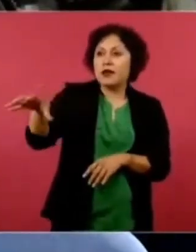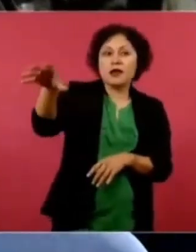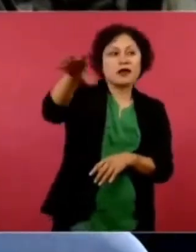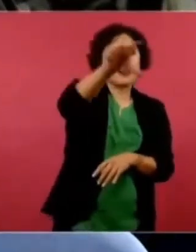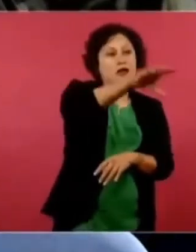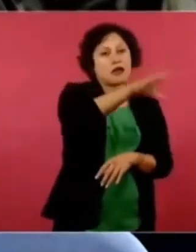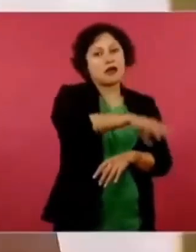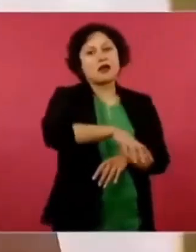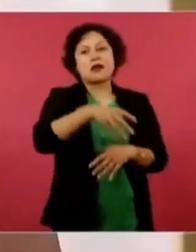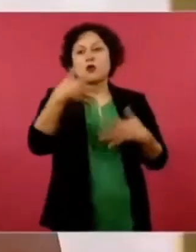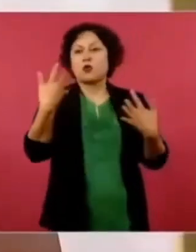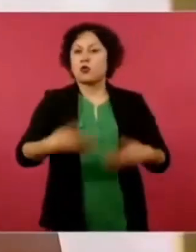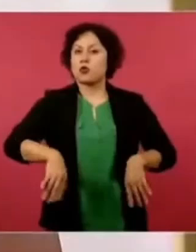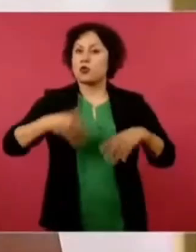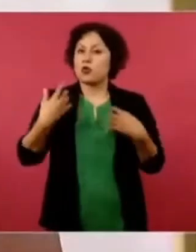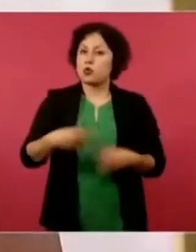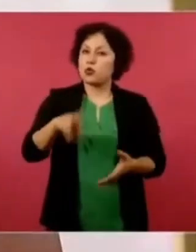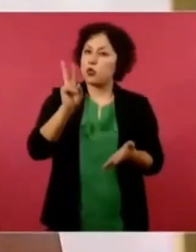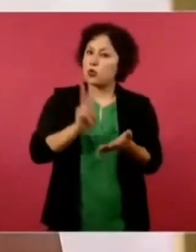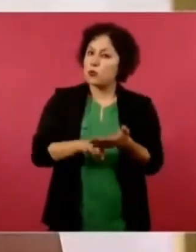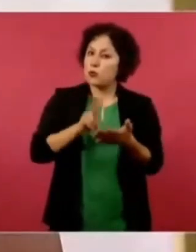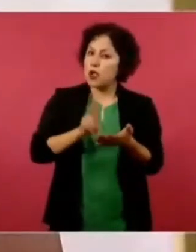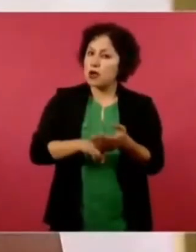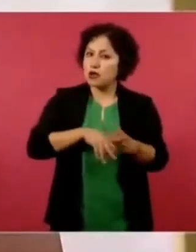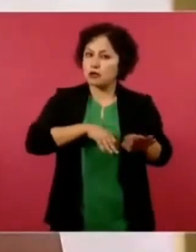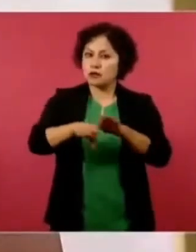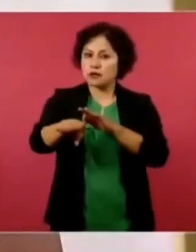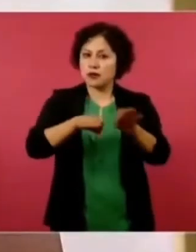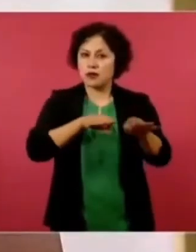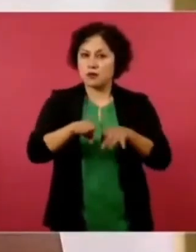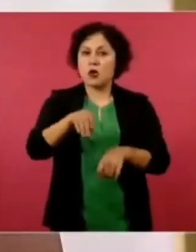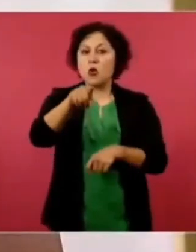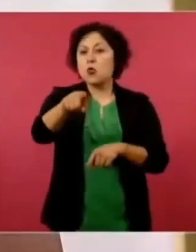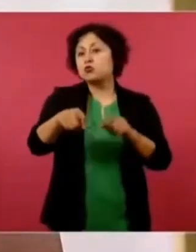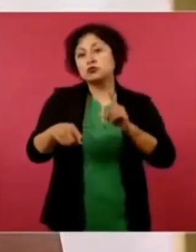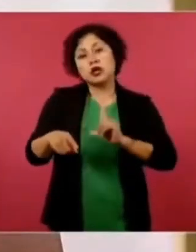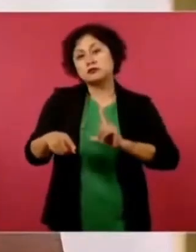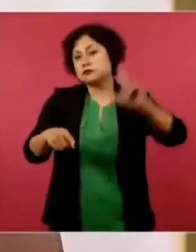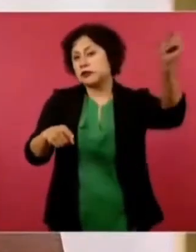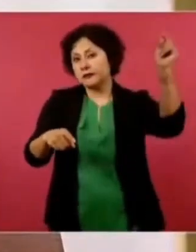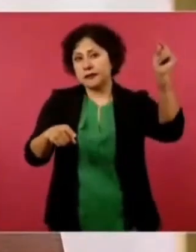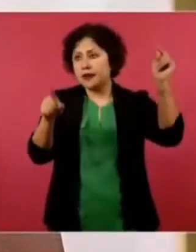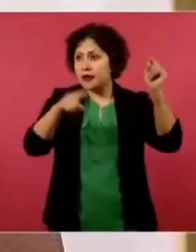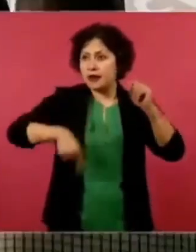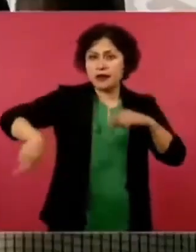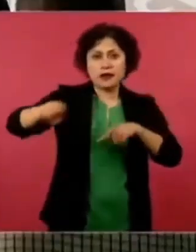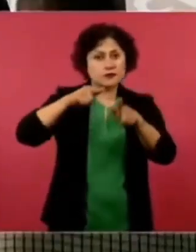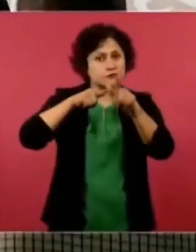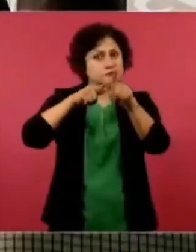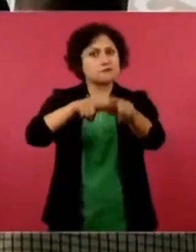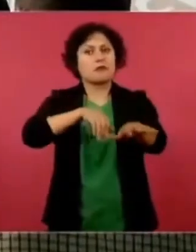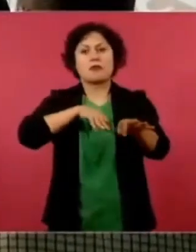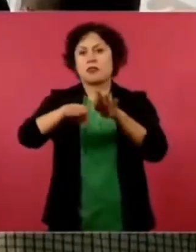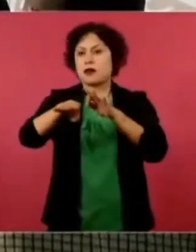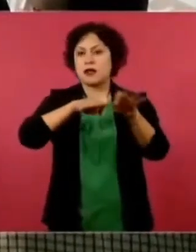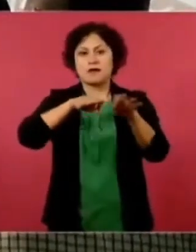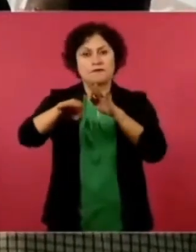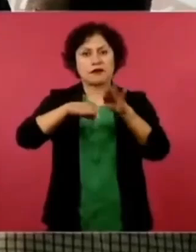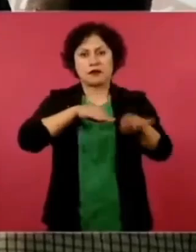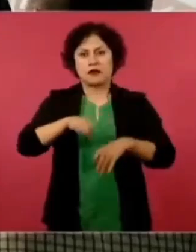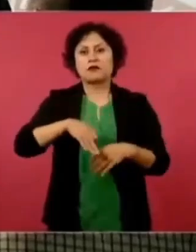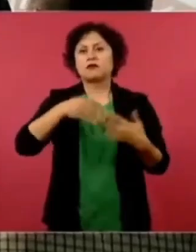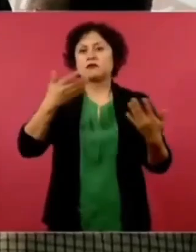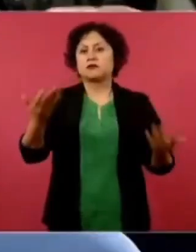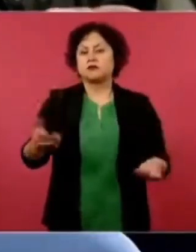invaluable y usted se va a ir y ellos van a seguir haciendo ese trabajo invaluable, y se va a ir Claudia